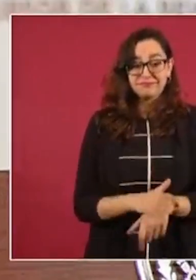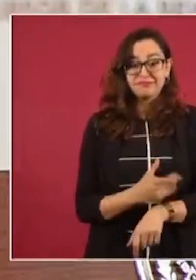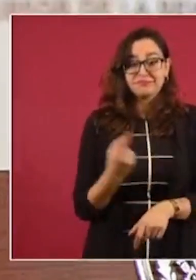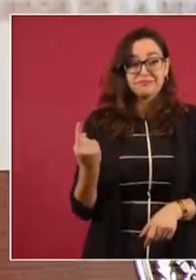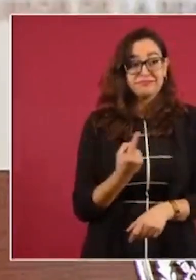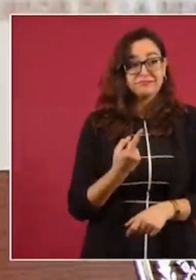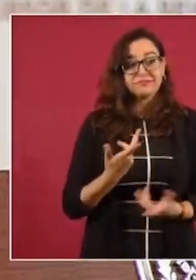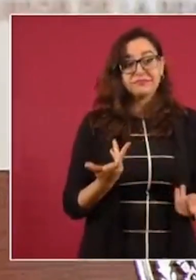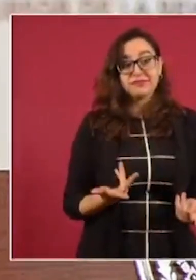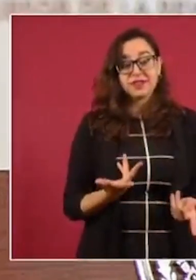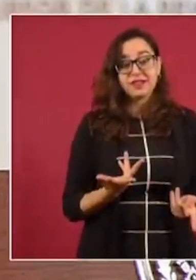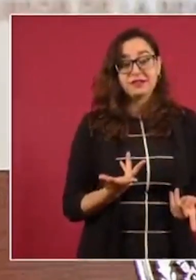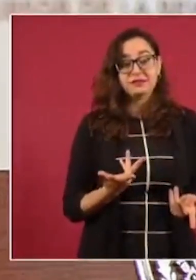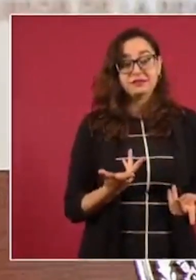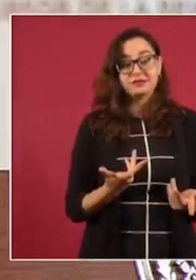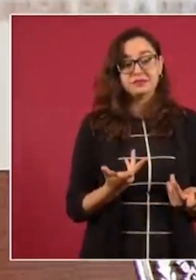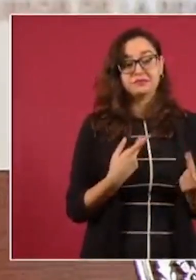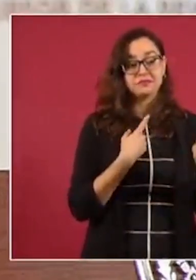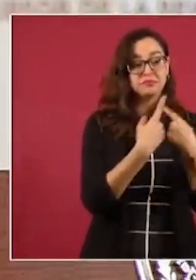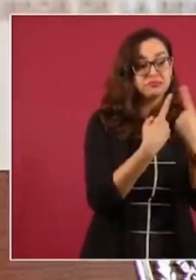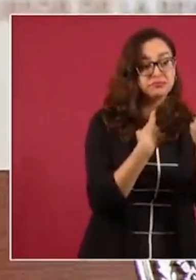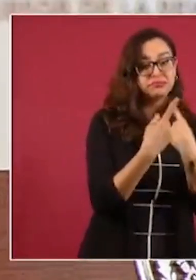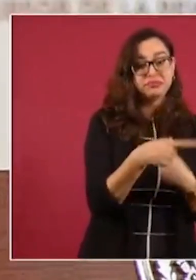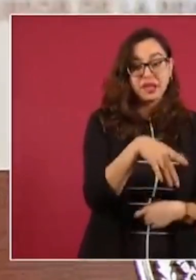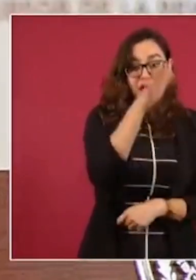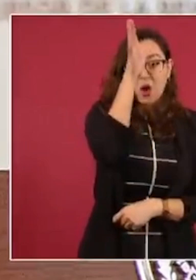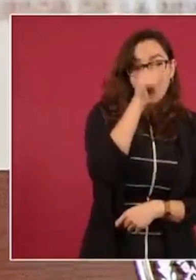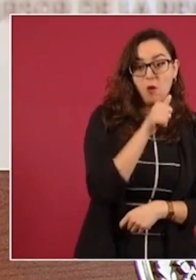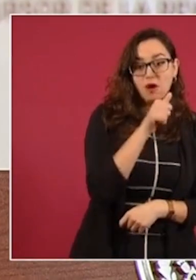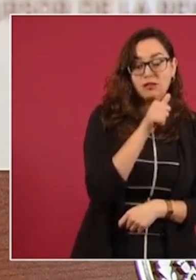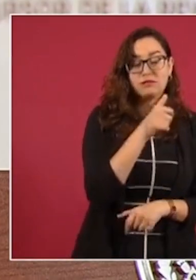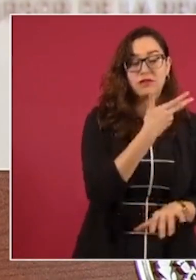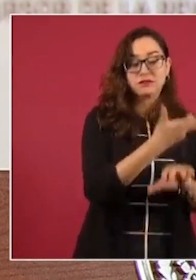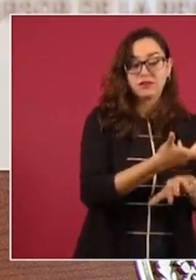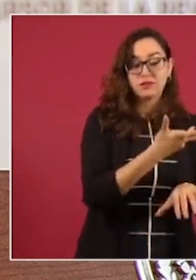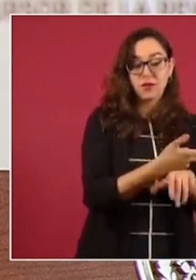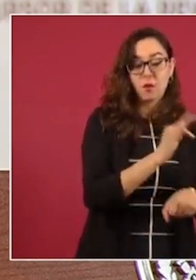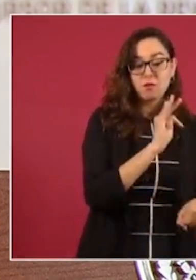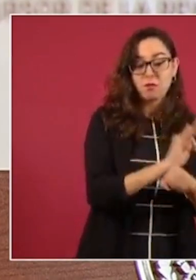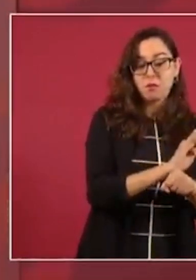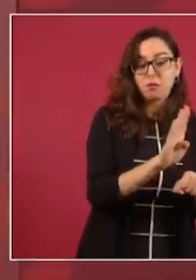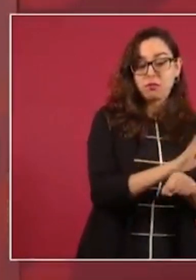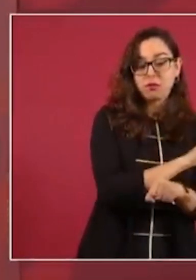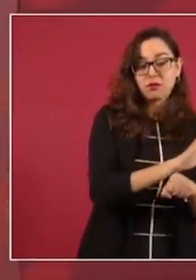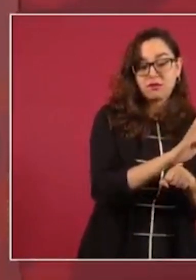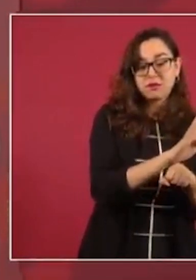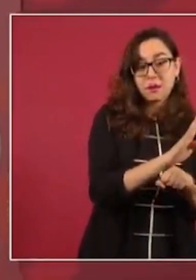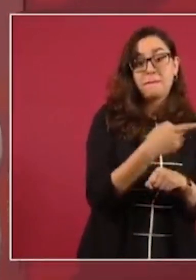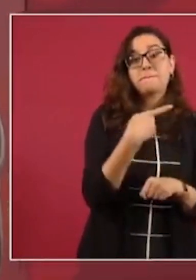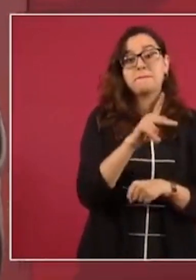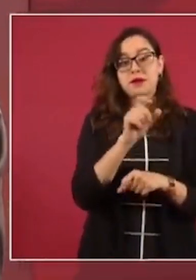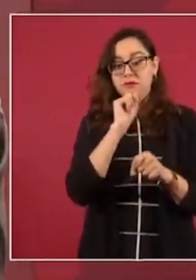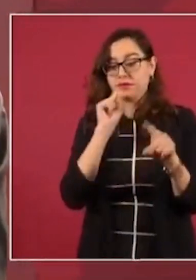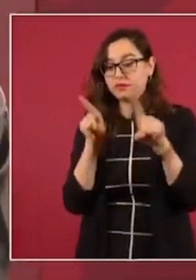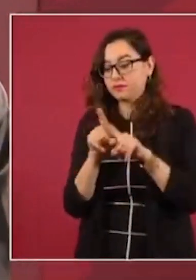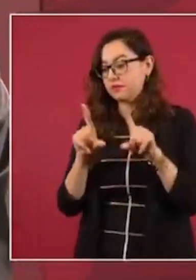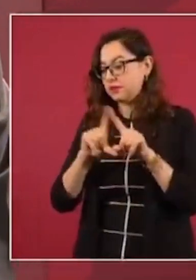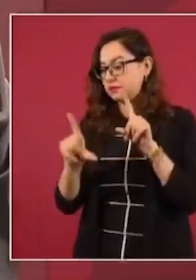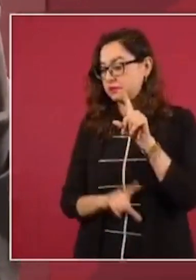benéficos para ambas naciones. Entonces,